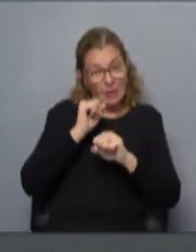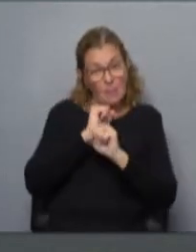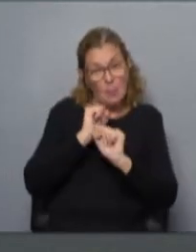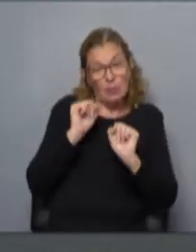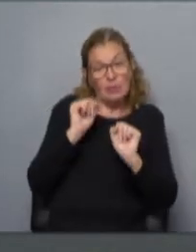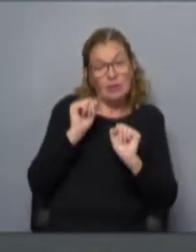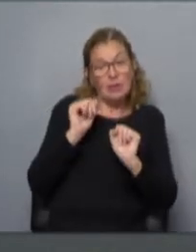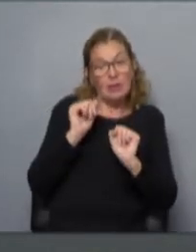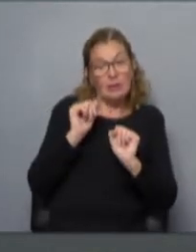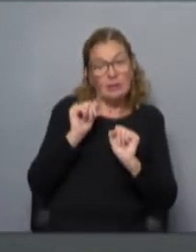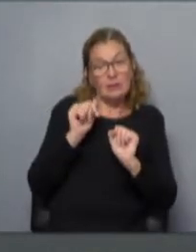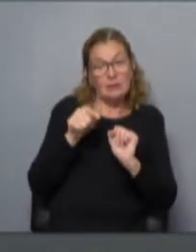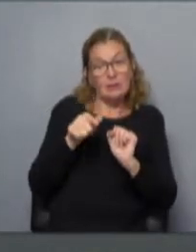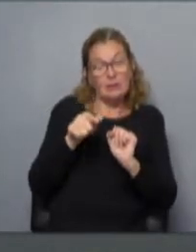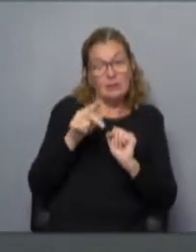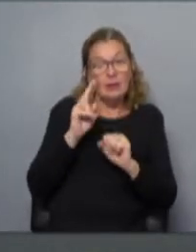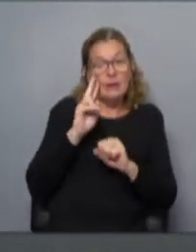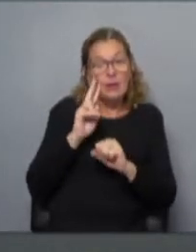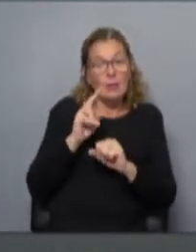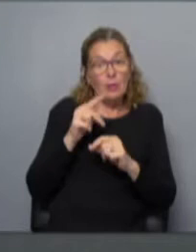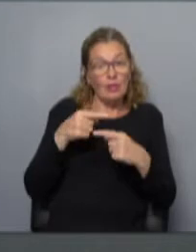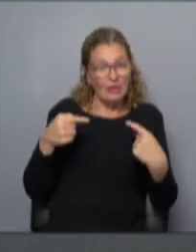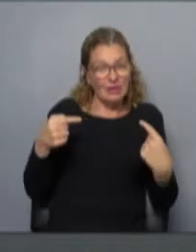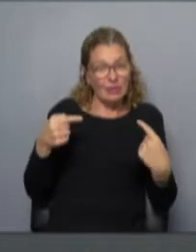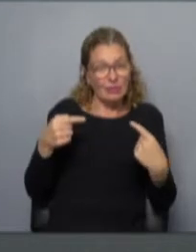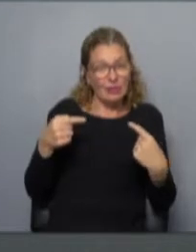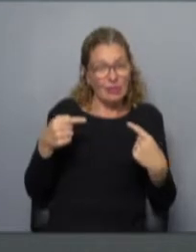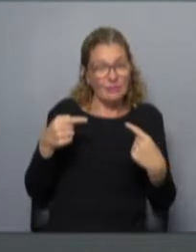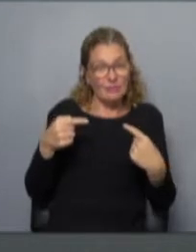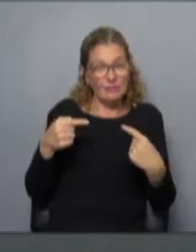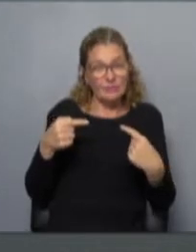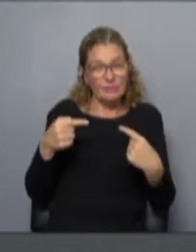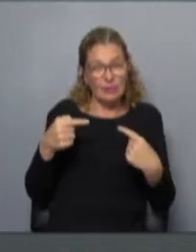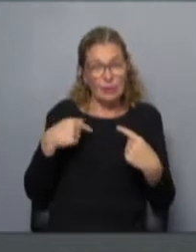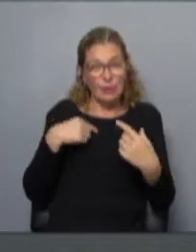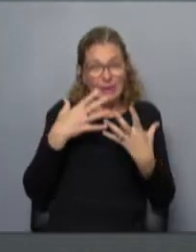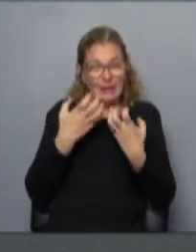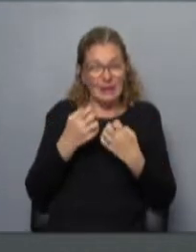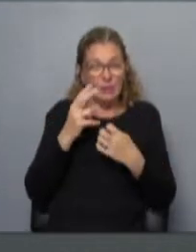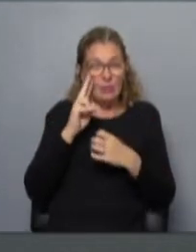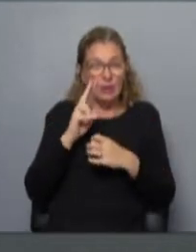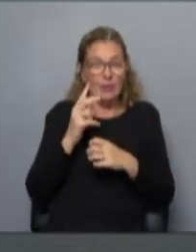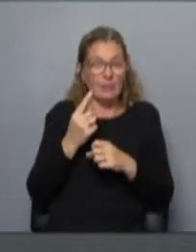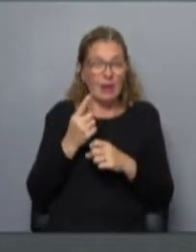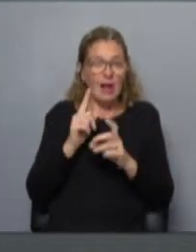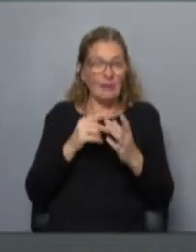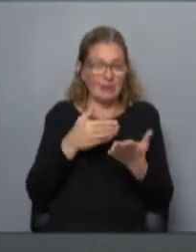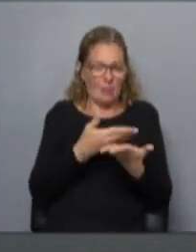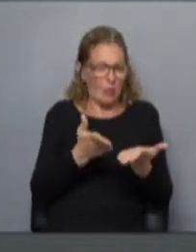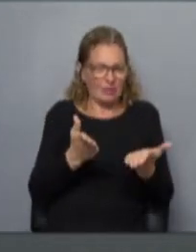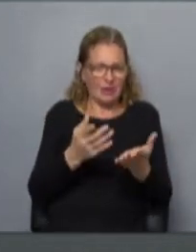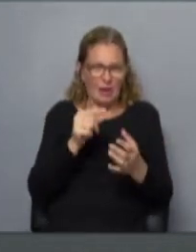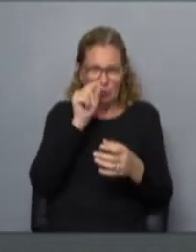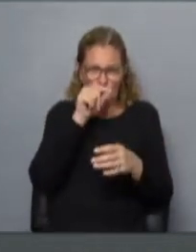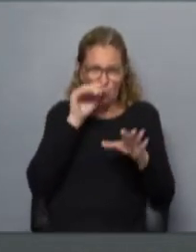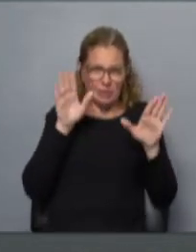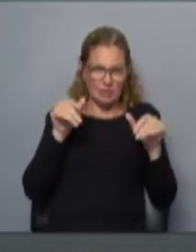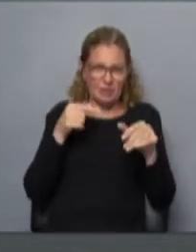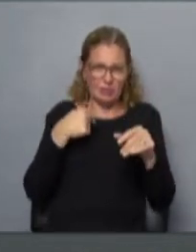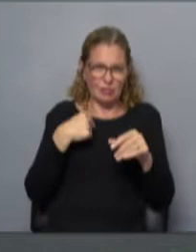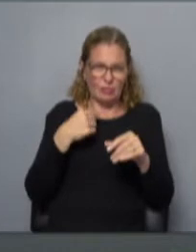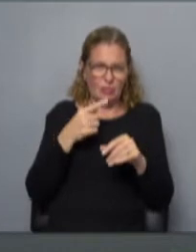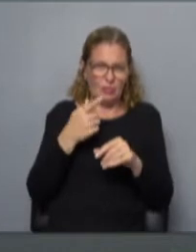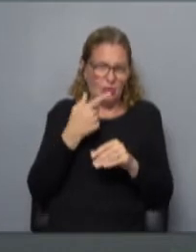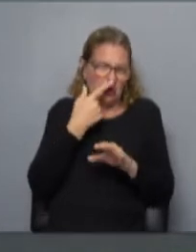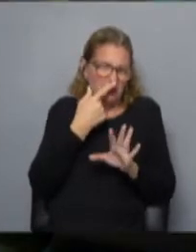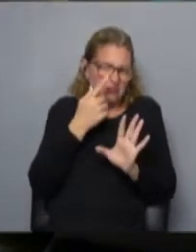redundar en que veamos cosas más alineadas con lo que queremos ver. A veces se nos muestran cosas en Twitter que no están dentro de nuestras